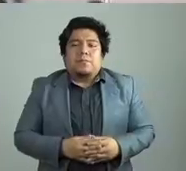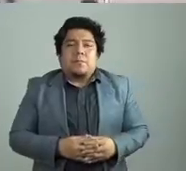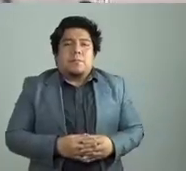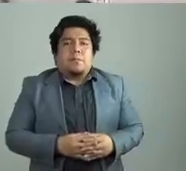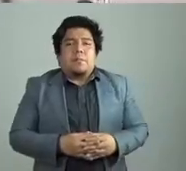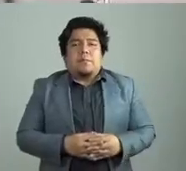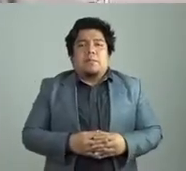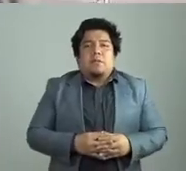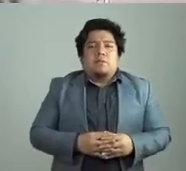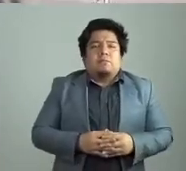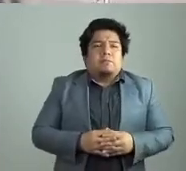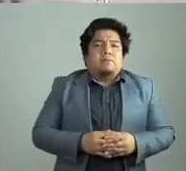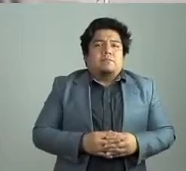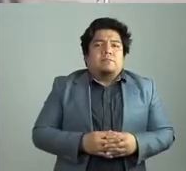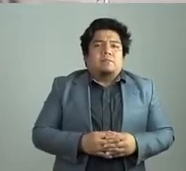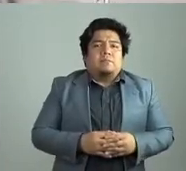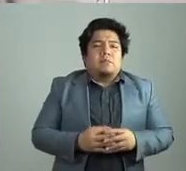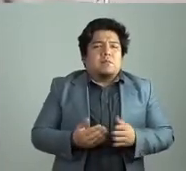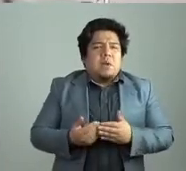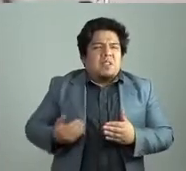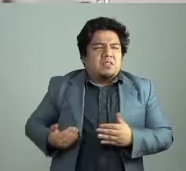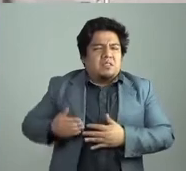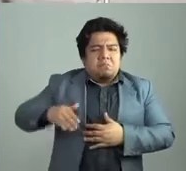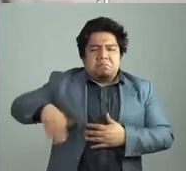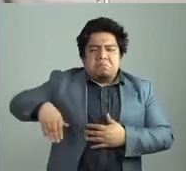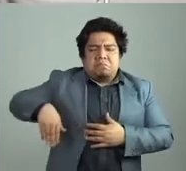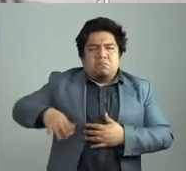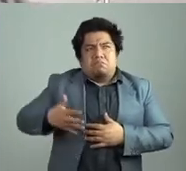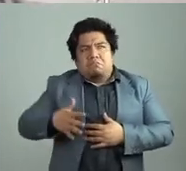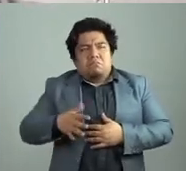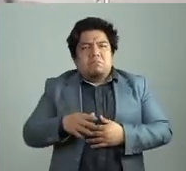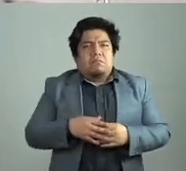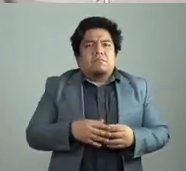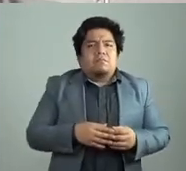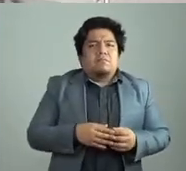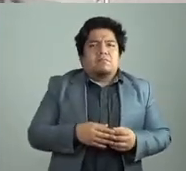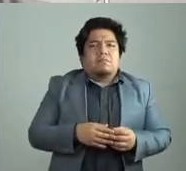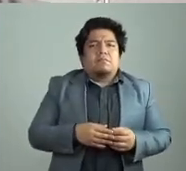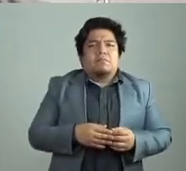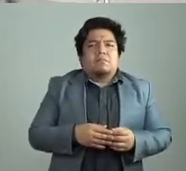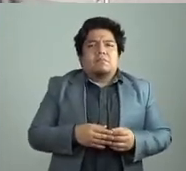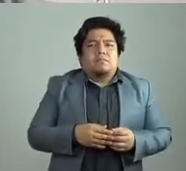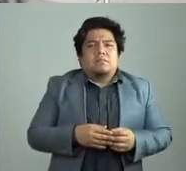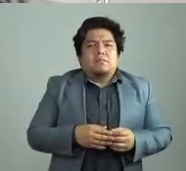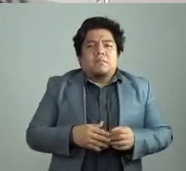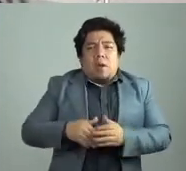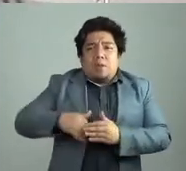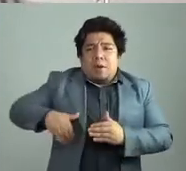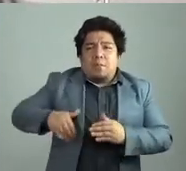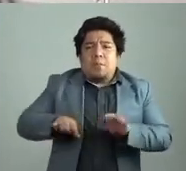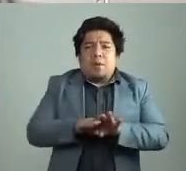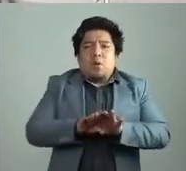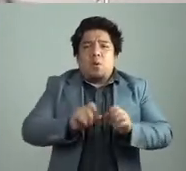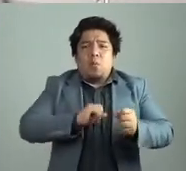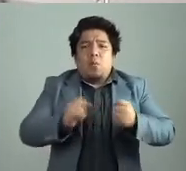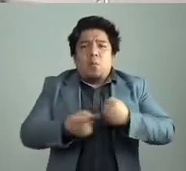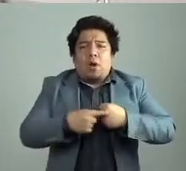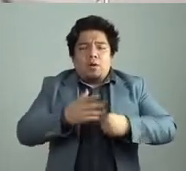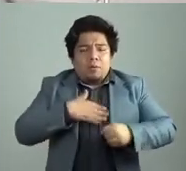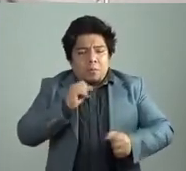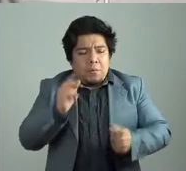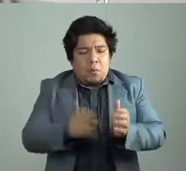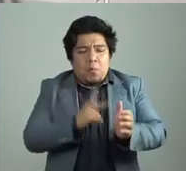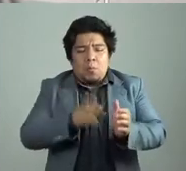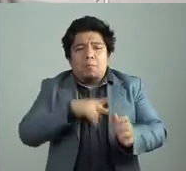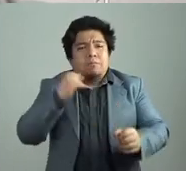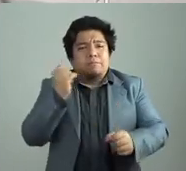Hace poco, ¿no? Este, redescubrí, ¿no? Este, algo que me precede, ¿no? Que es el hecho de